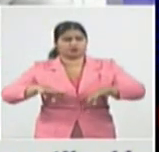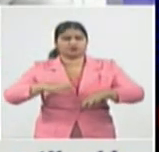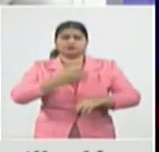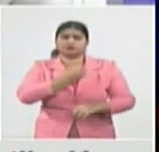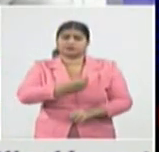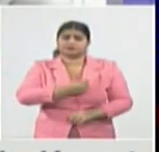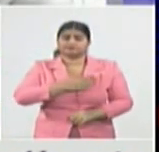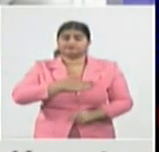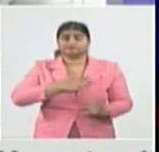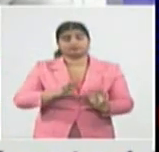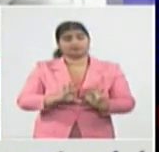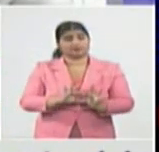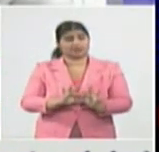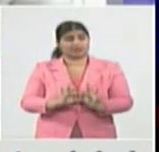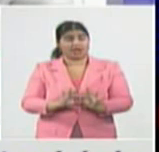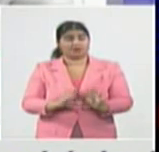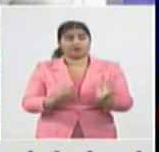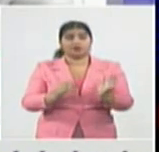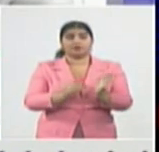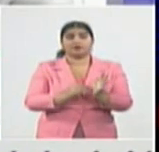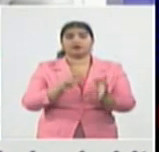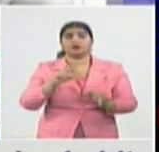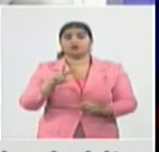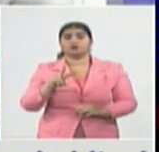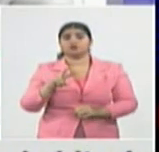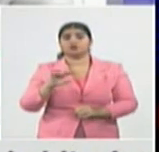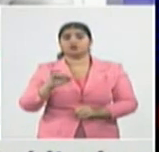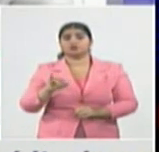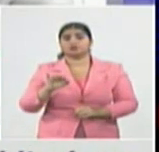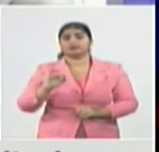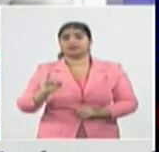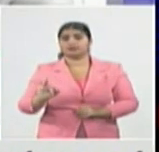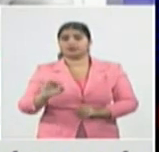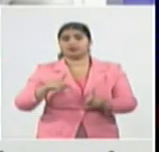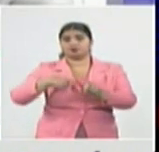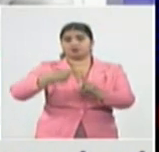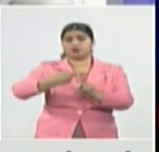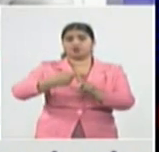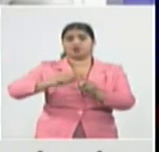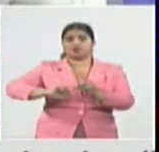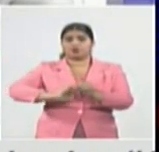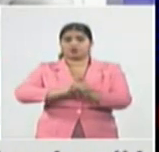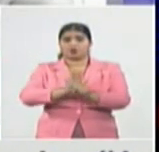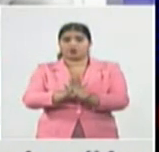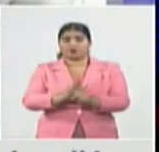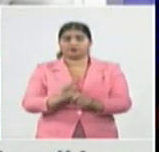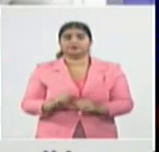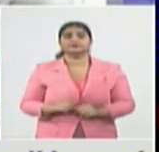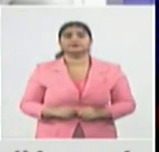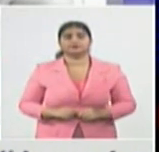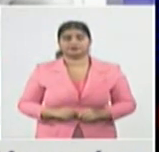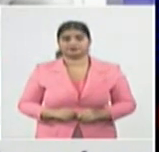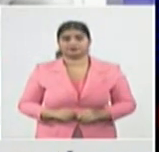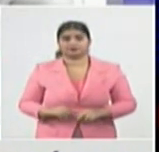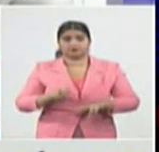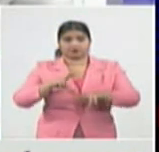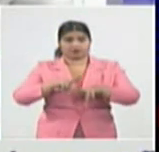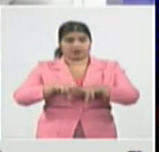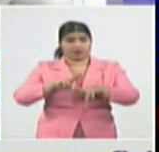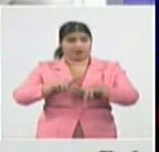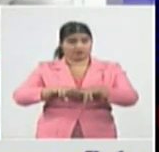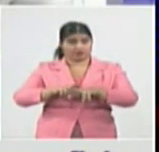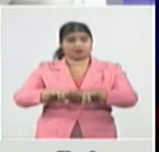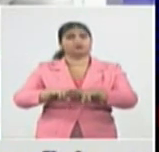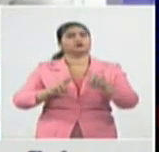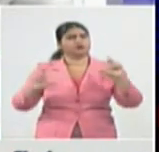contención de la pandemia con 1.267 confirmados al cierre del día de ayer le sigue La Habana que ha logrado